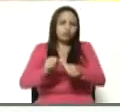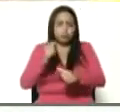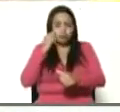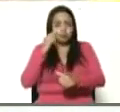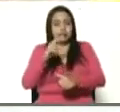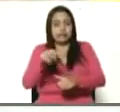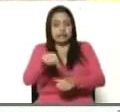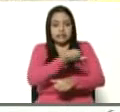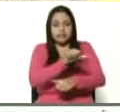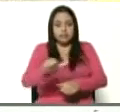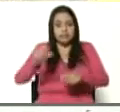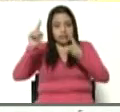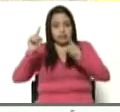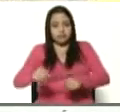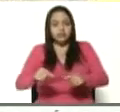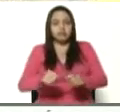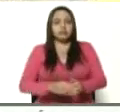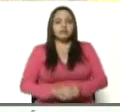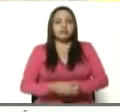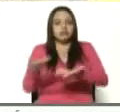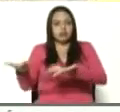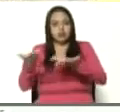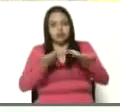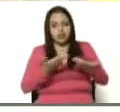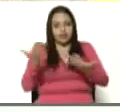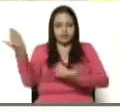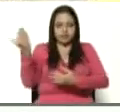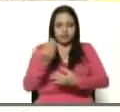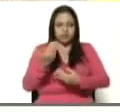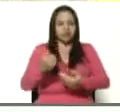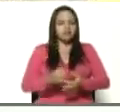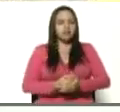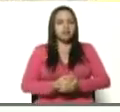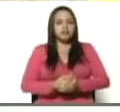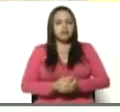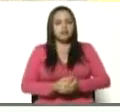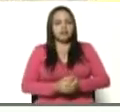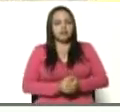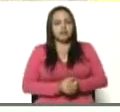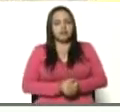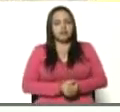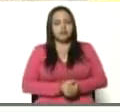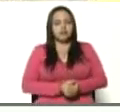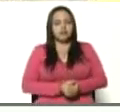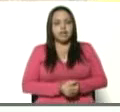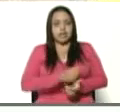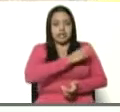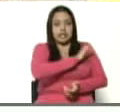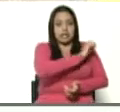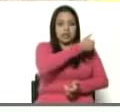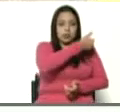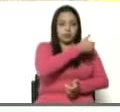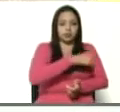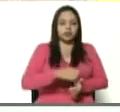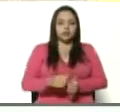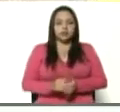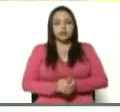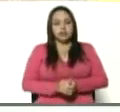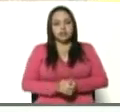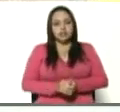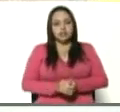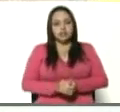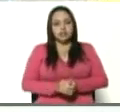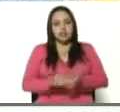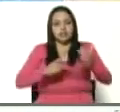semana también recibimos la visita del director ejecutivo del